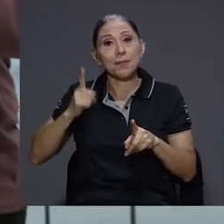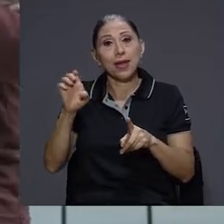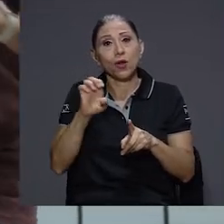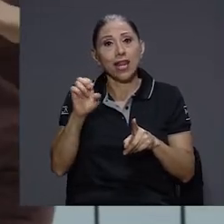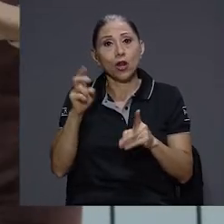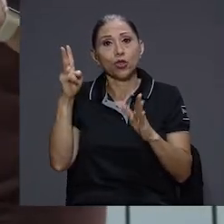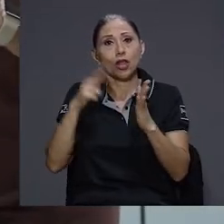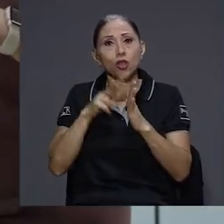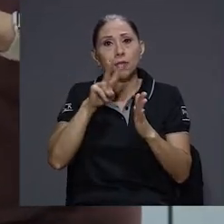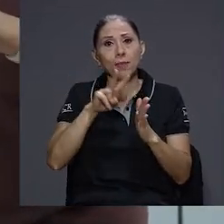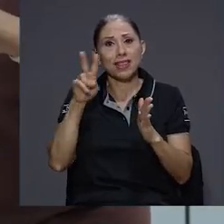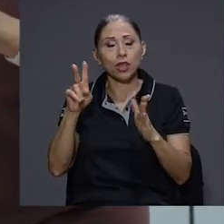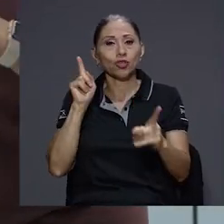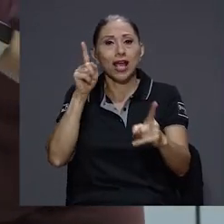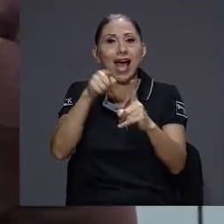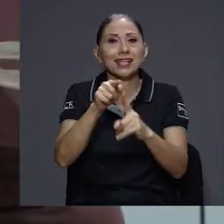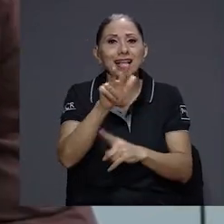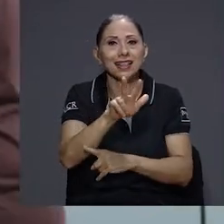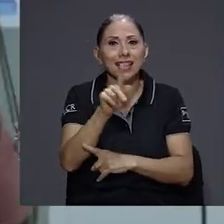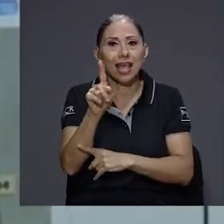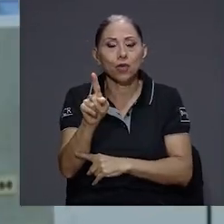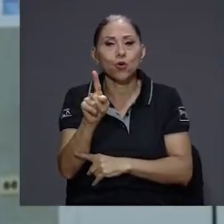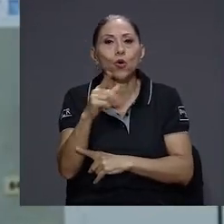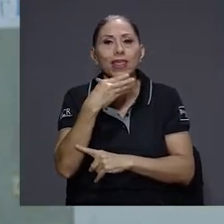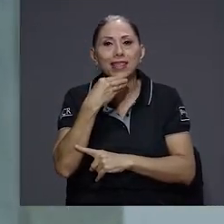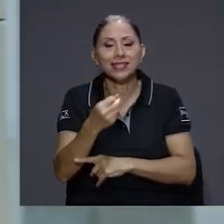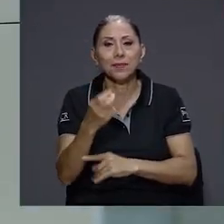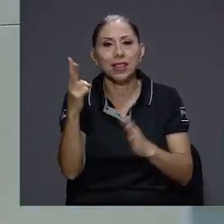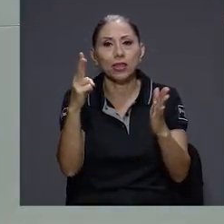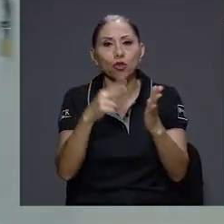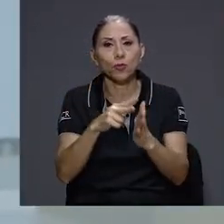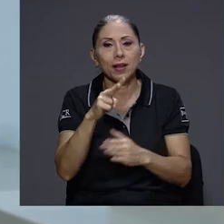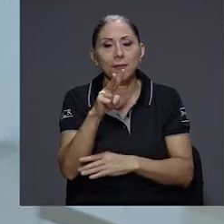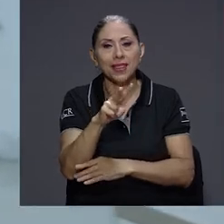enero del 2022 al 31 de diciembre del 2025.